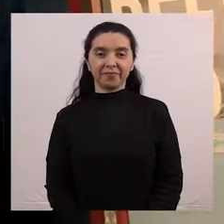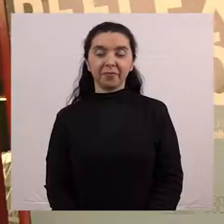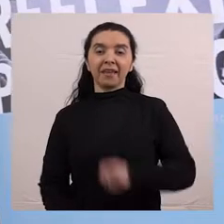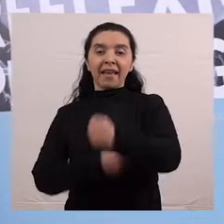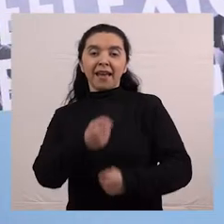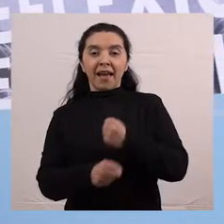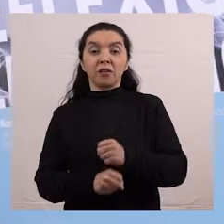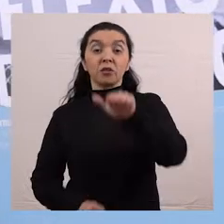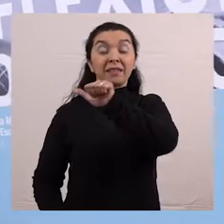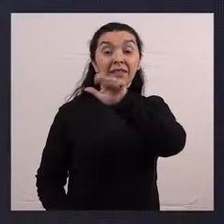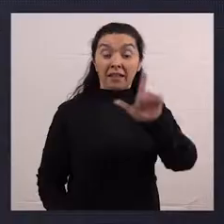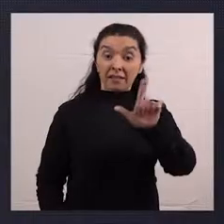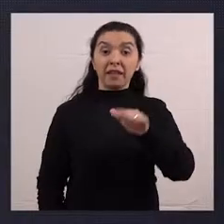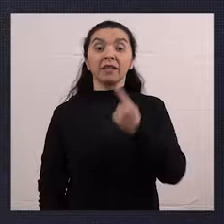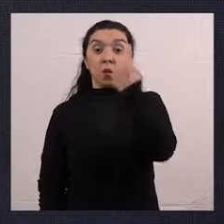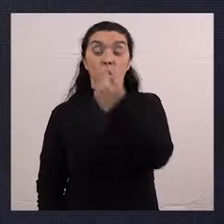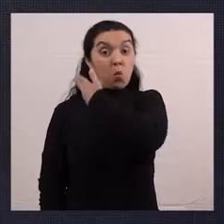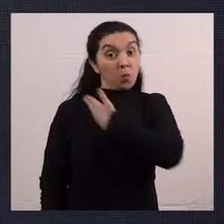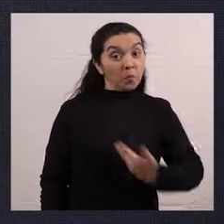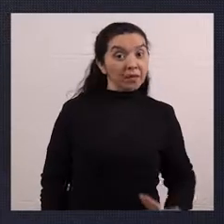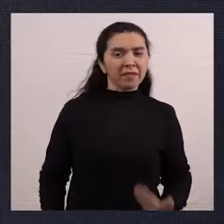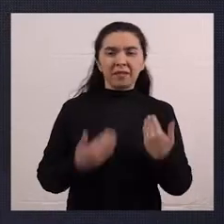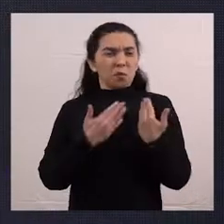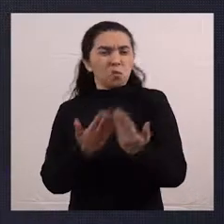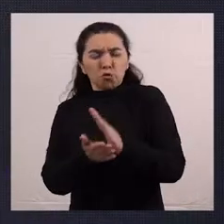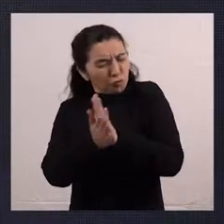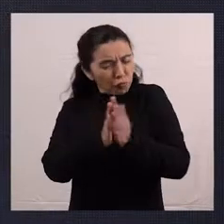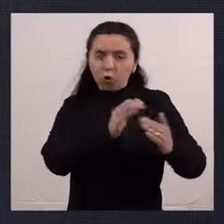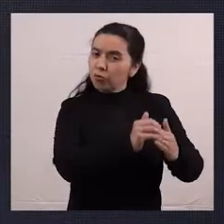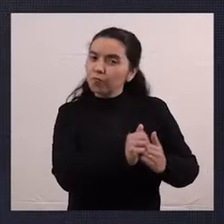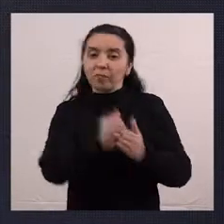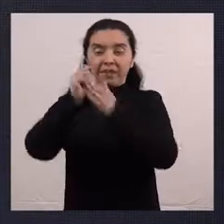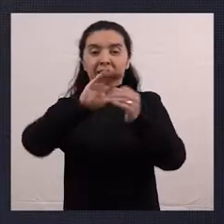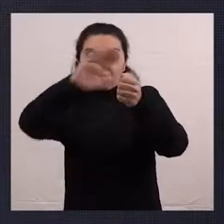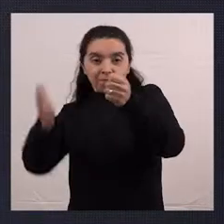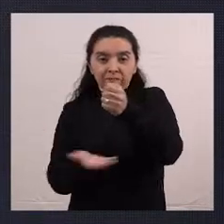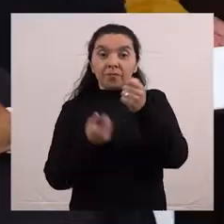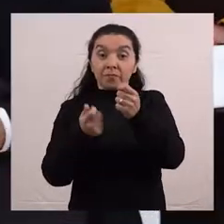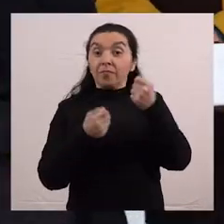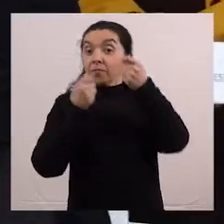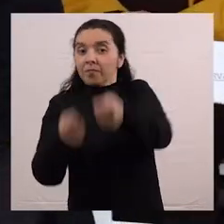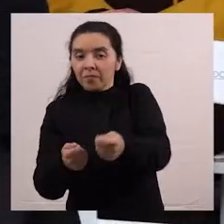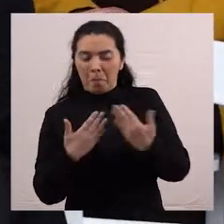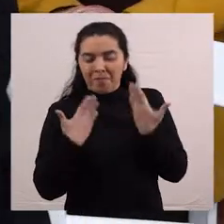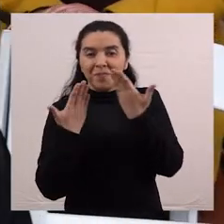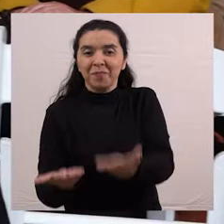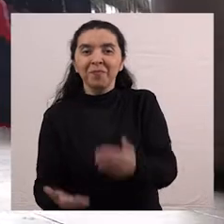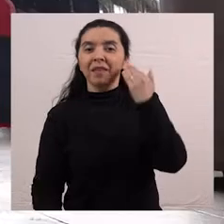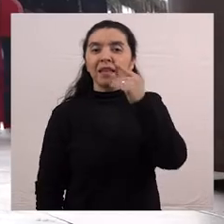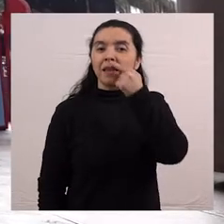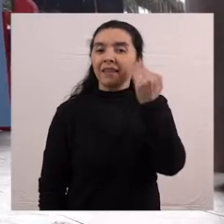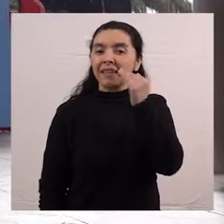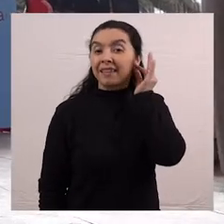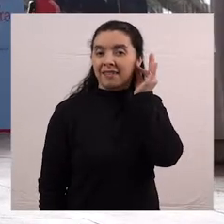El año 67, un presidente puso todo su liderazgo, su capital, para jugársela por los niños y